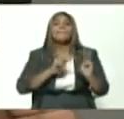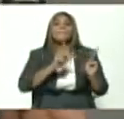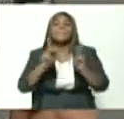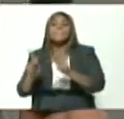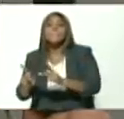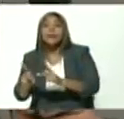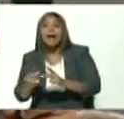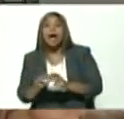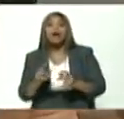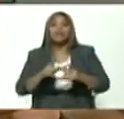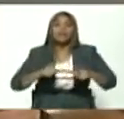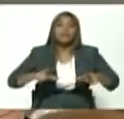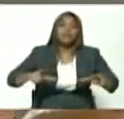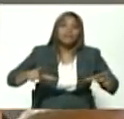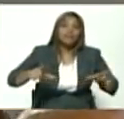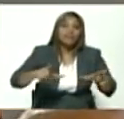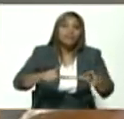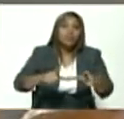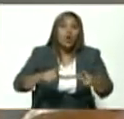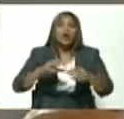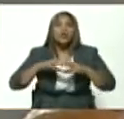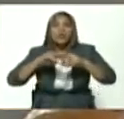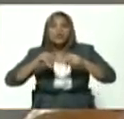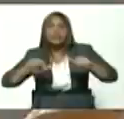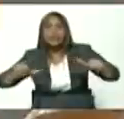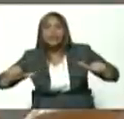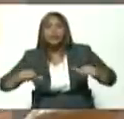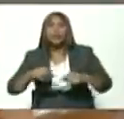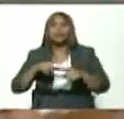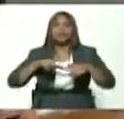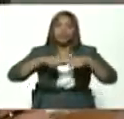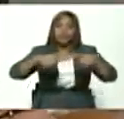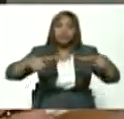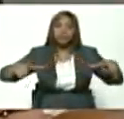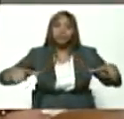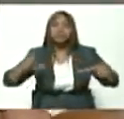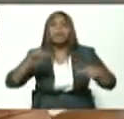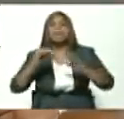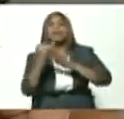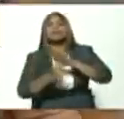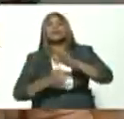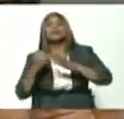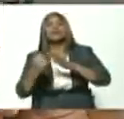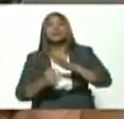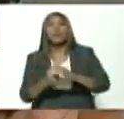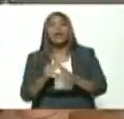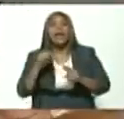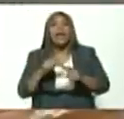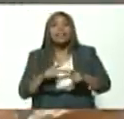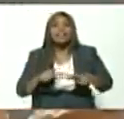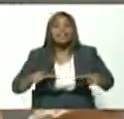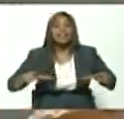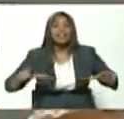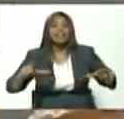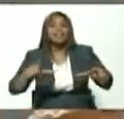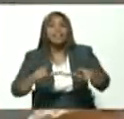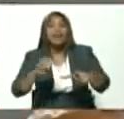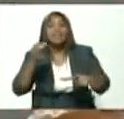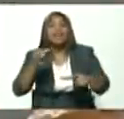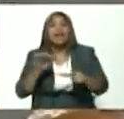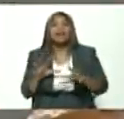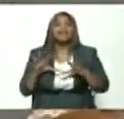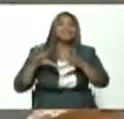tanto espaciales como territoriales sectoriales y de instituciones es un espacio verdaderamente para el